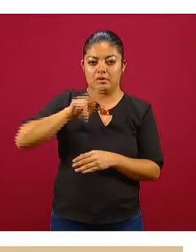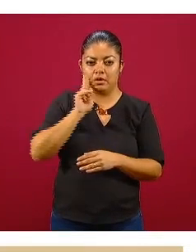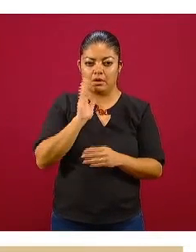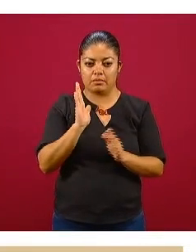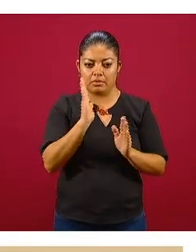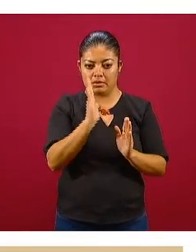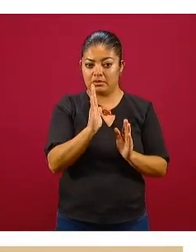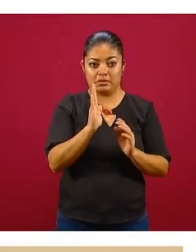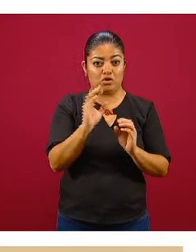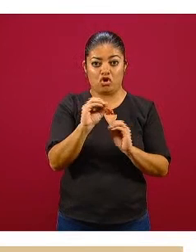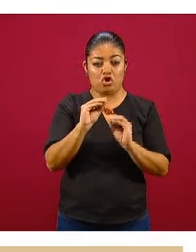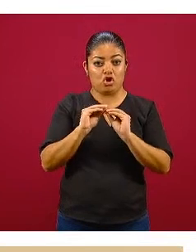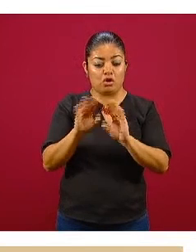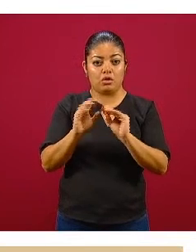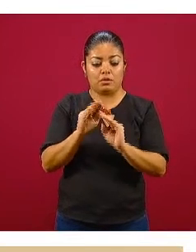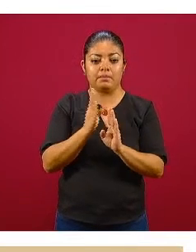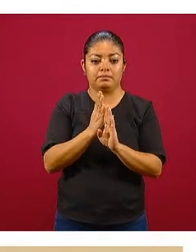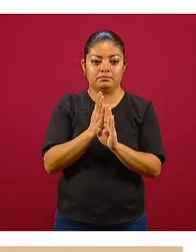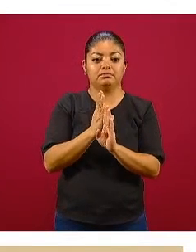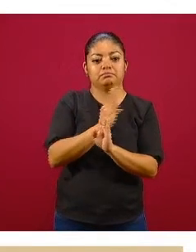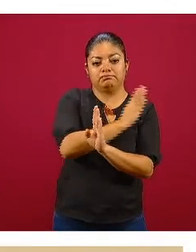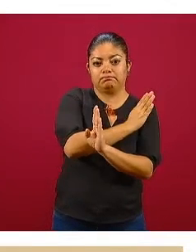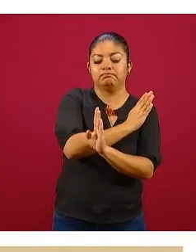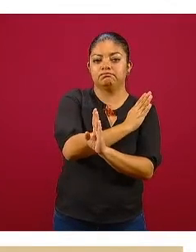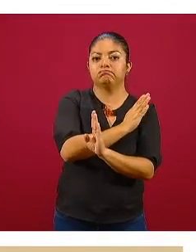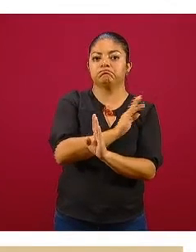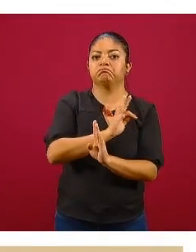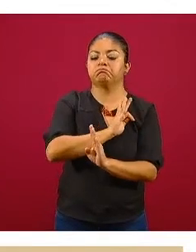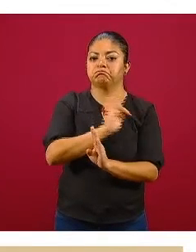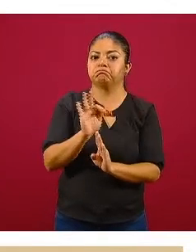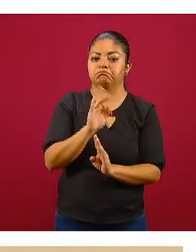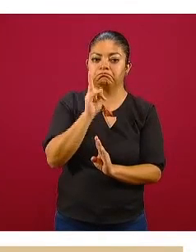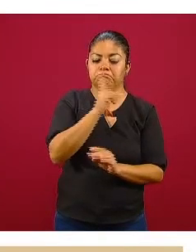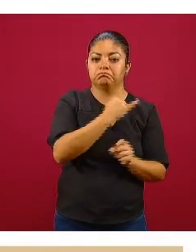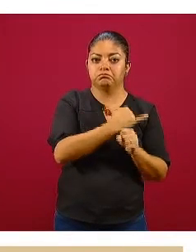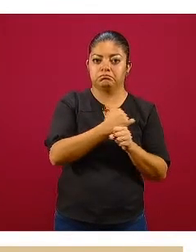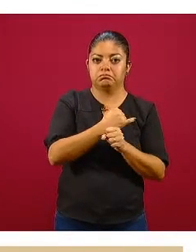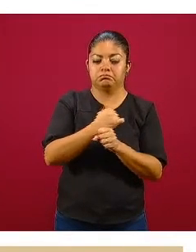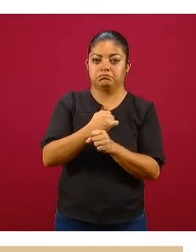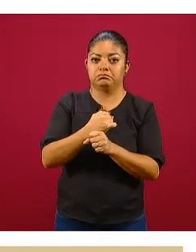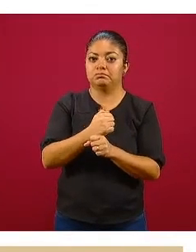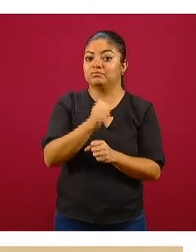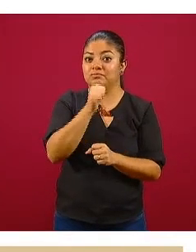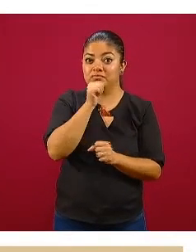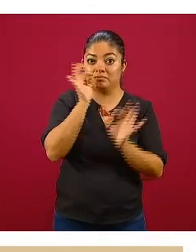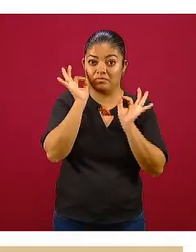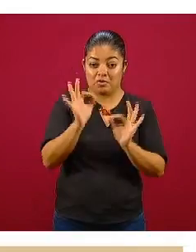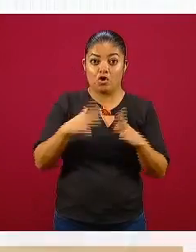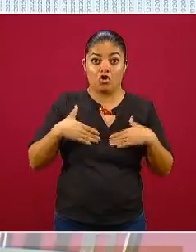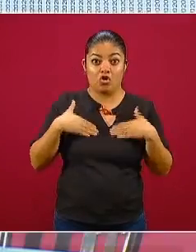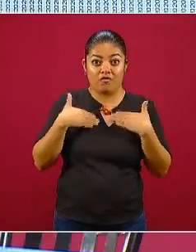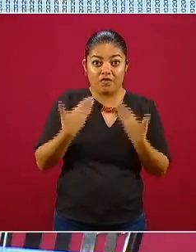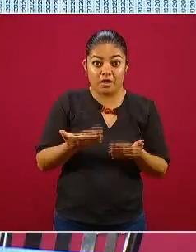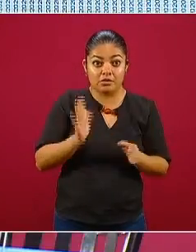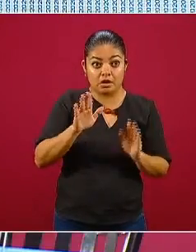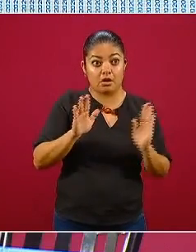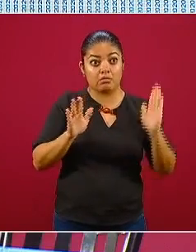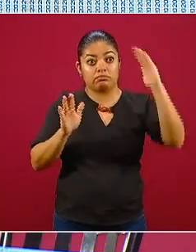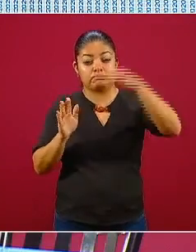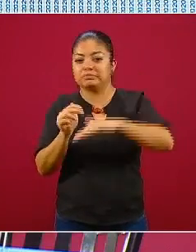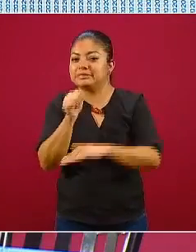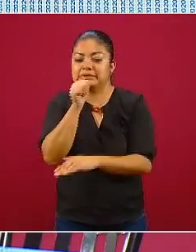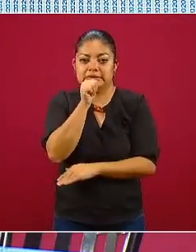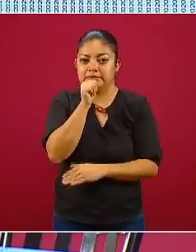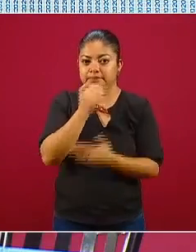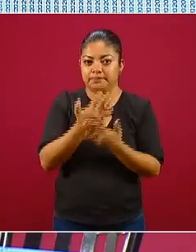ser completamente informativos por la razón ya comentada entonces podríamos no estar todavía con la confianza de que vamos en un patrón de declive